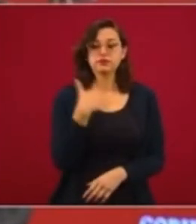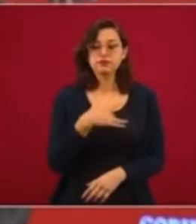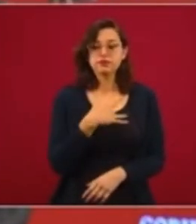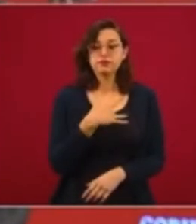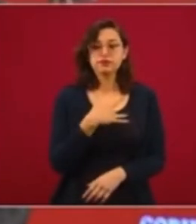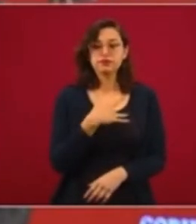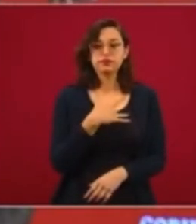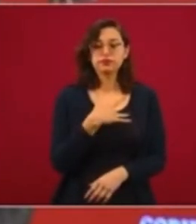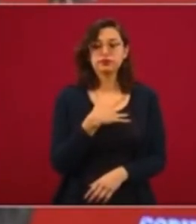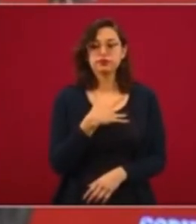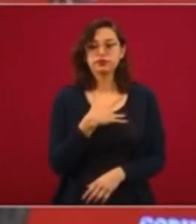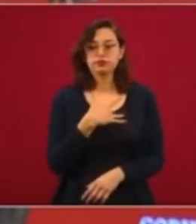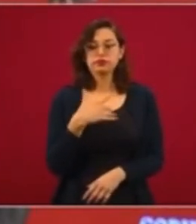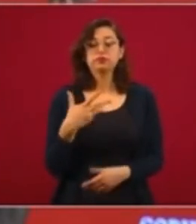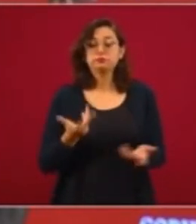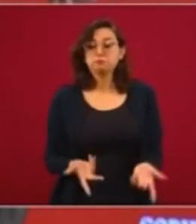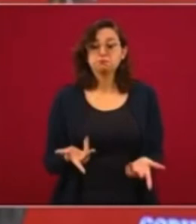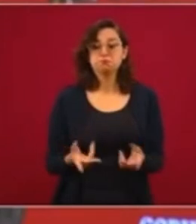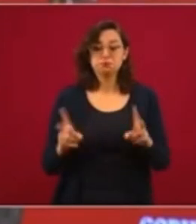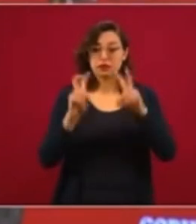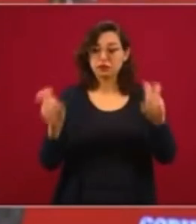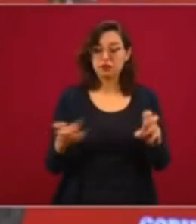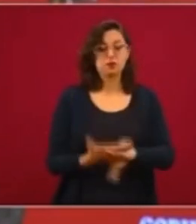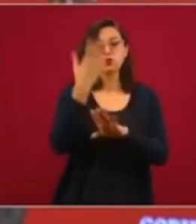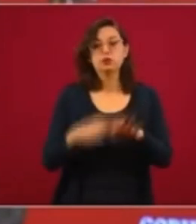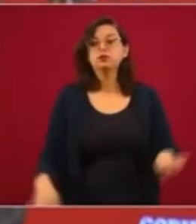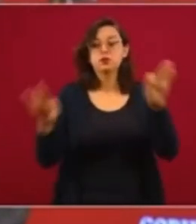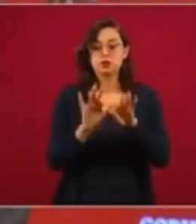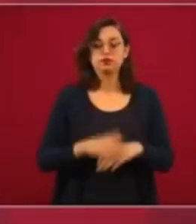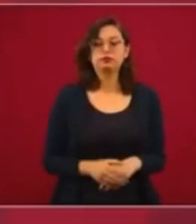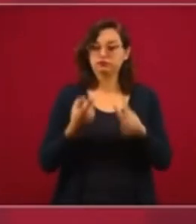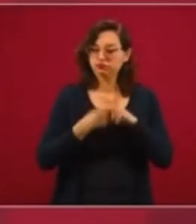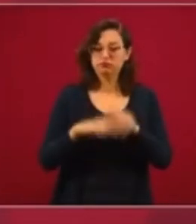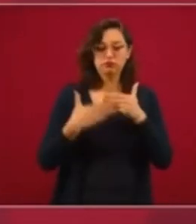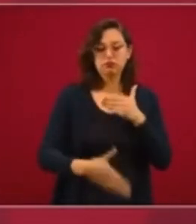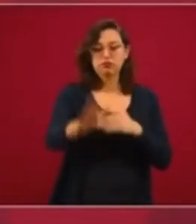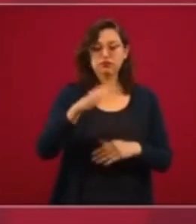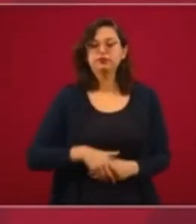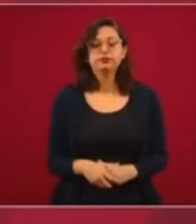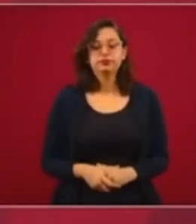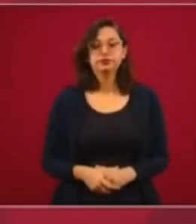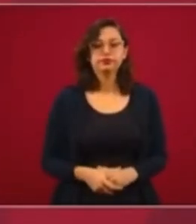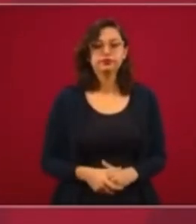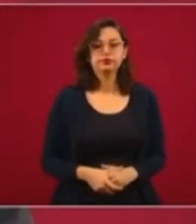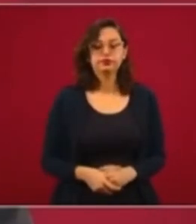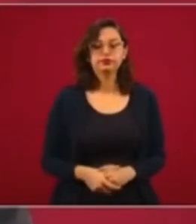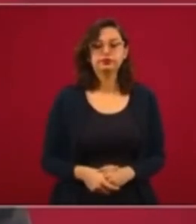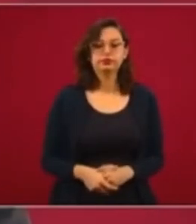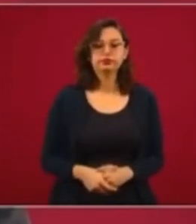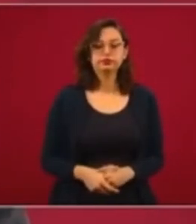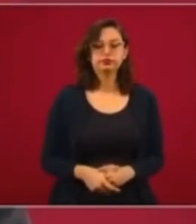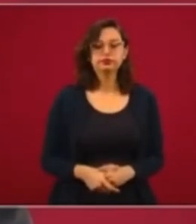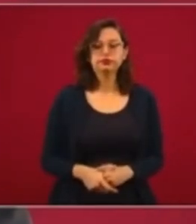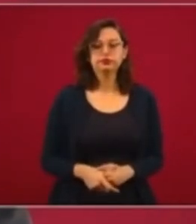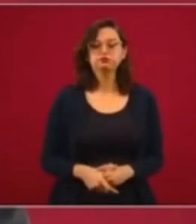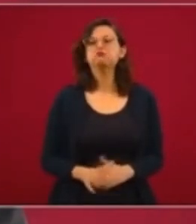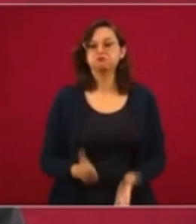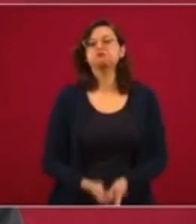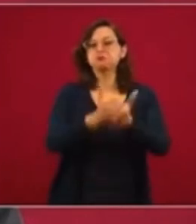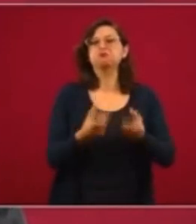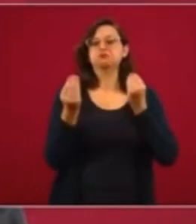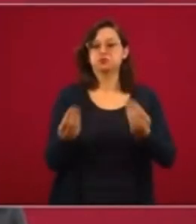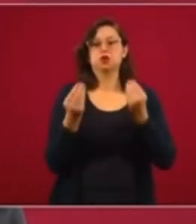repito, es un momento importantísimo. La entrada en vigor del tratado. Nos va a ayudar mucho